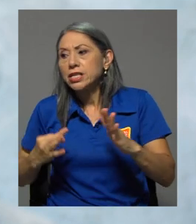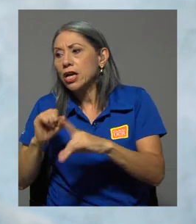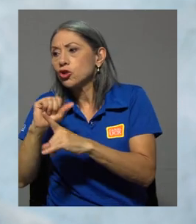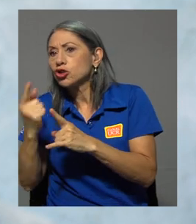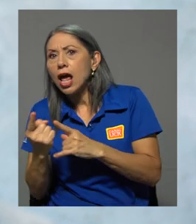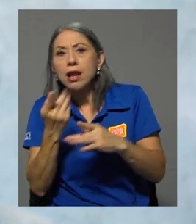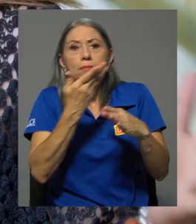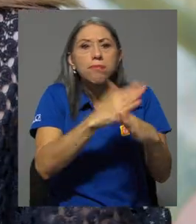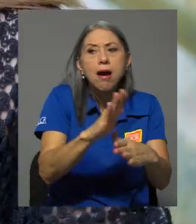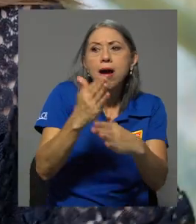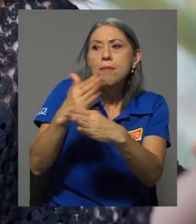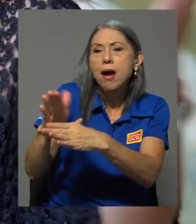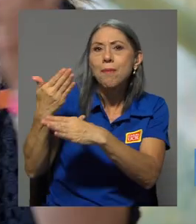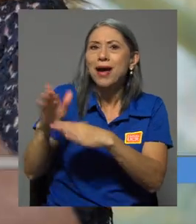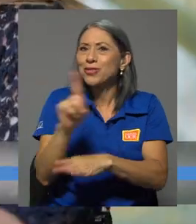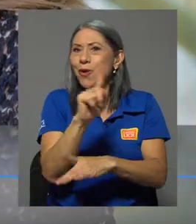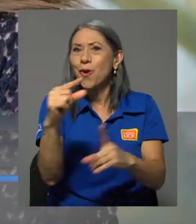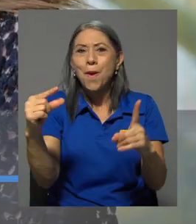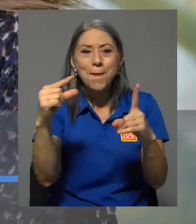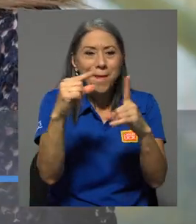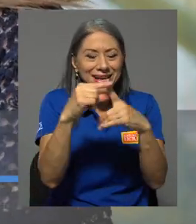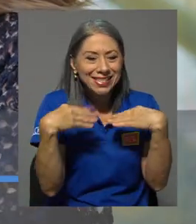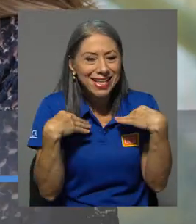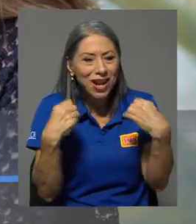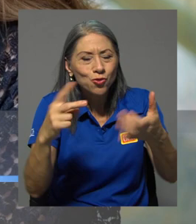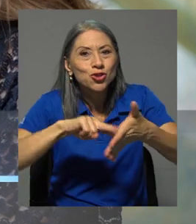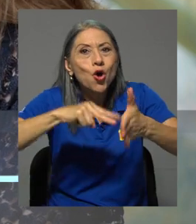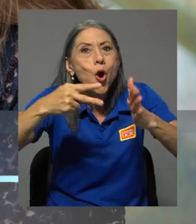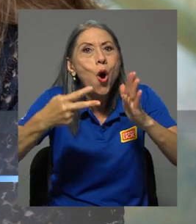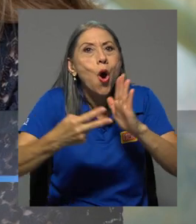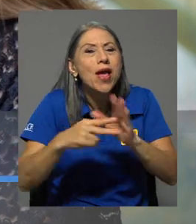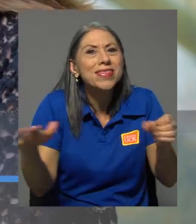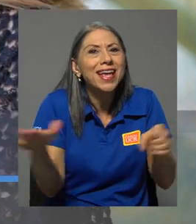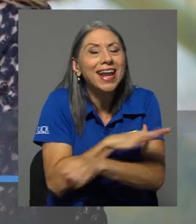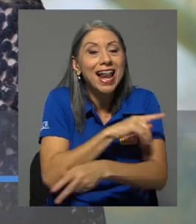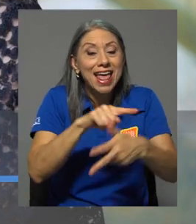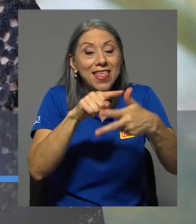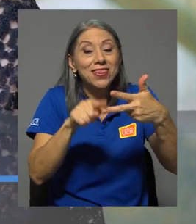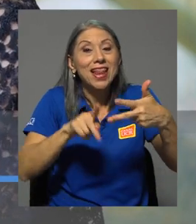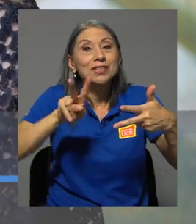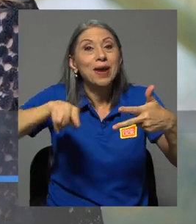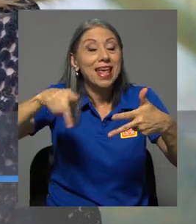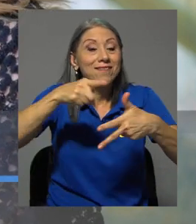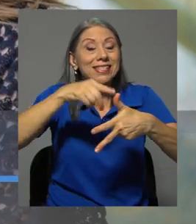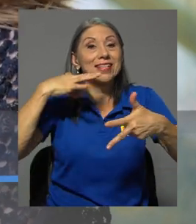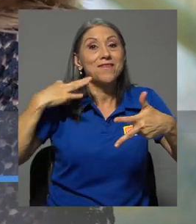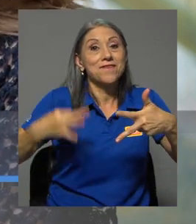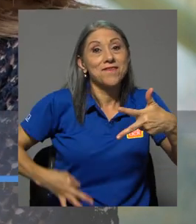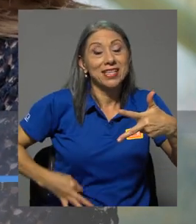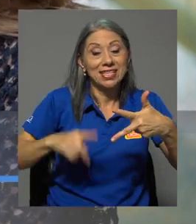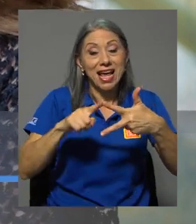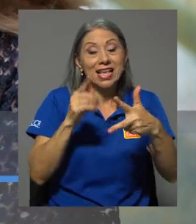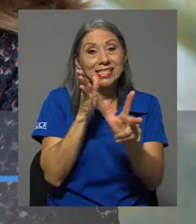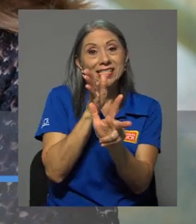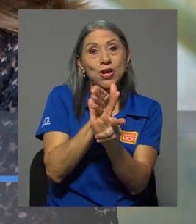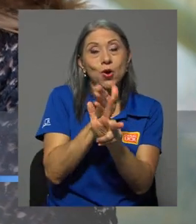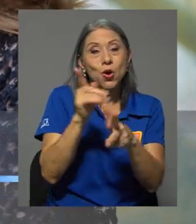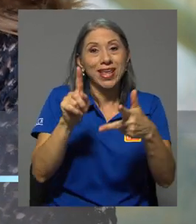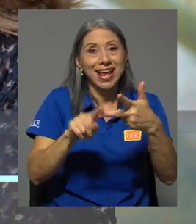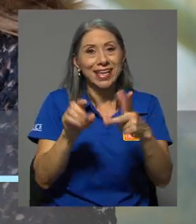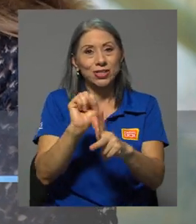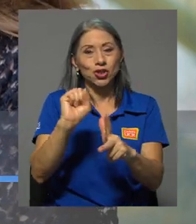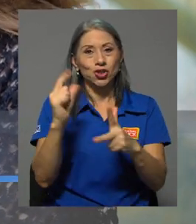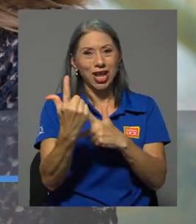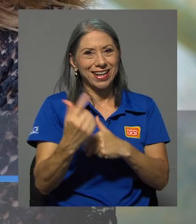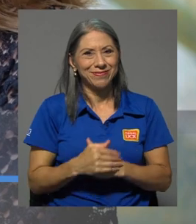La salud es un concepto integral con tres variables, una variable física, una variable psicológica y una